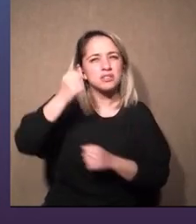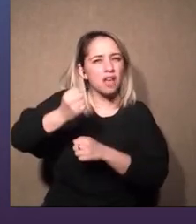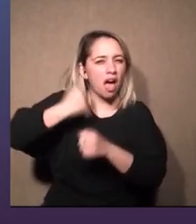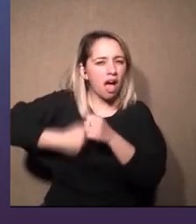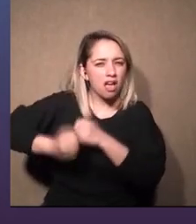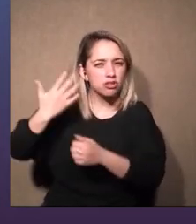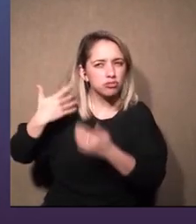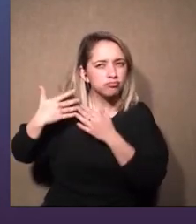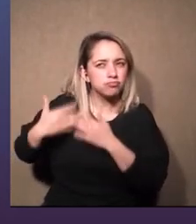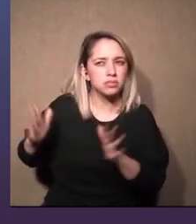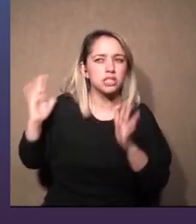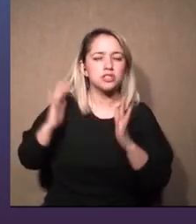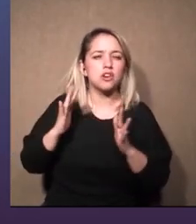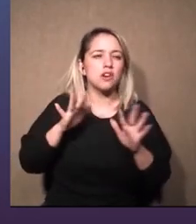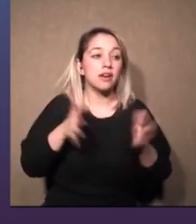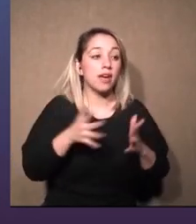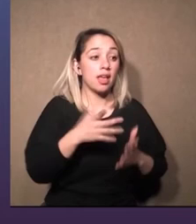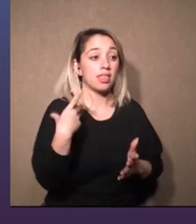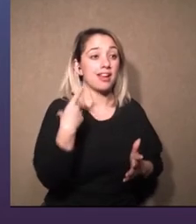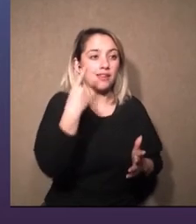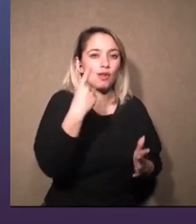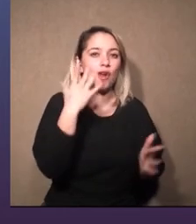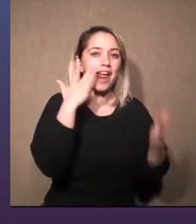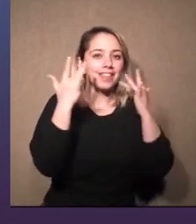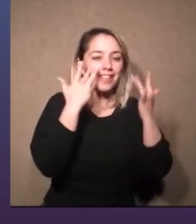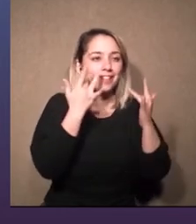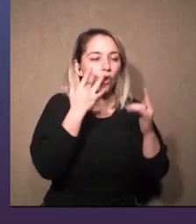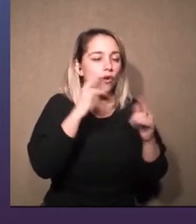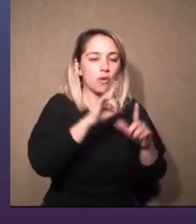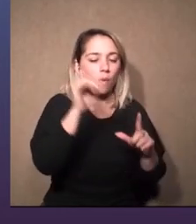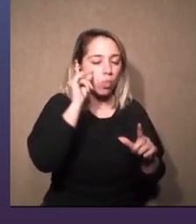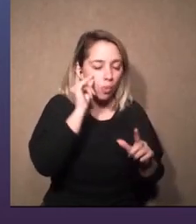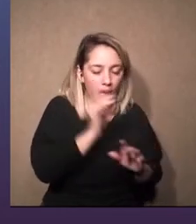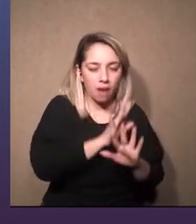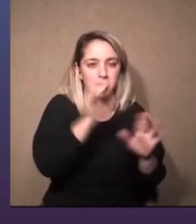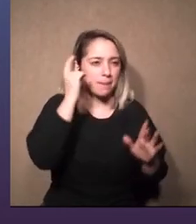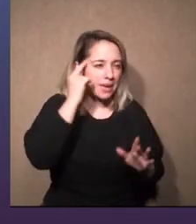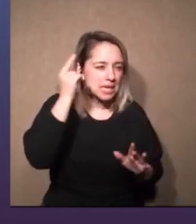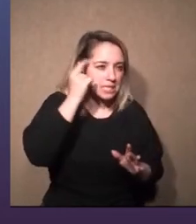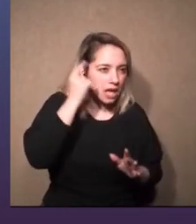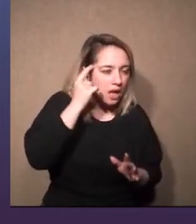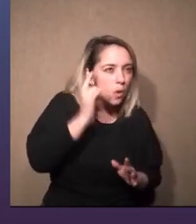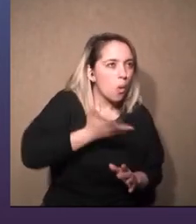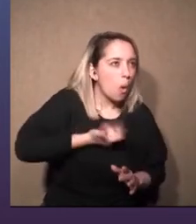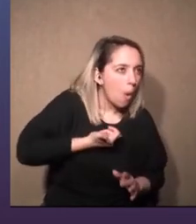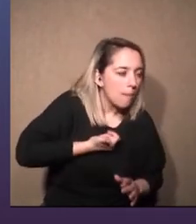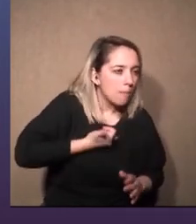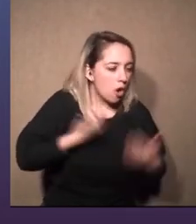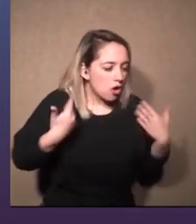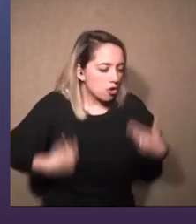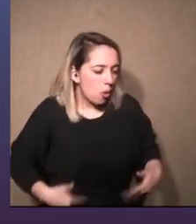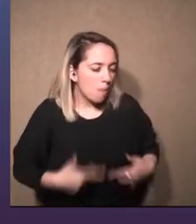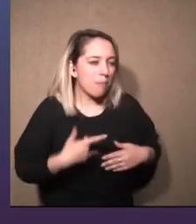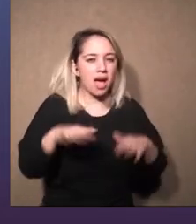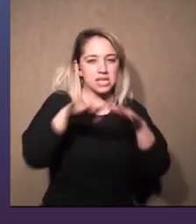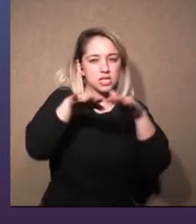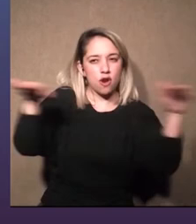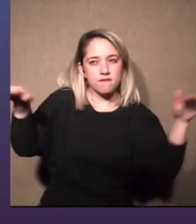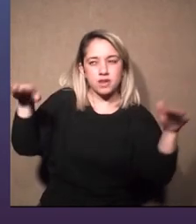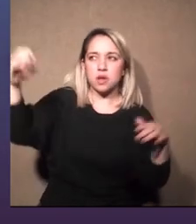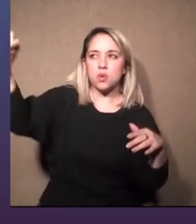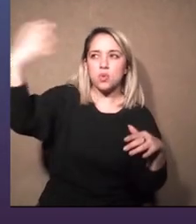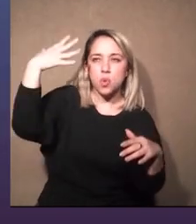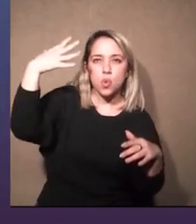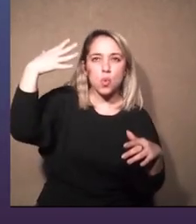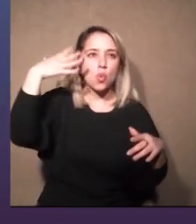ese director o directora artística están sin dormir pensando en eso e imaginándose un vestuario una escenografía